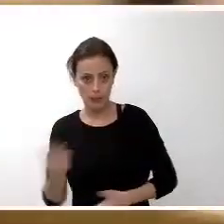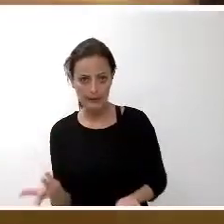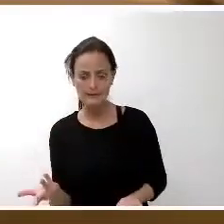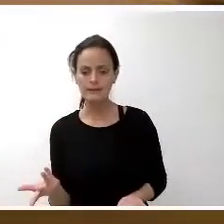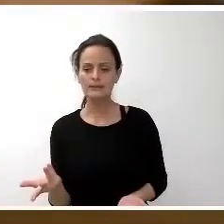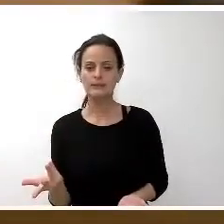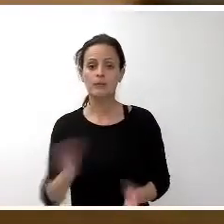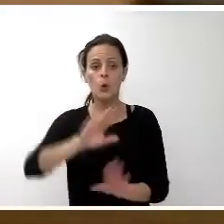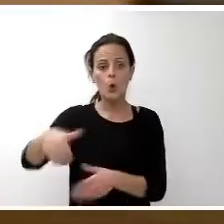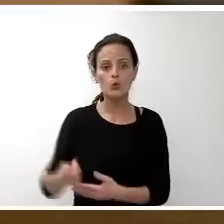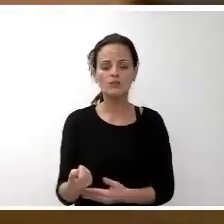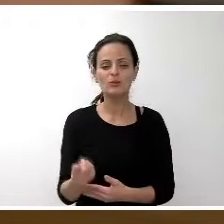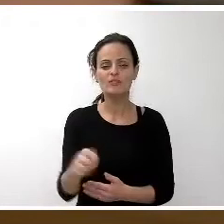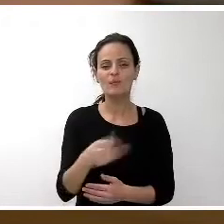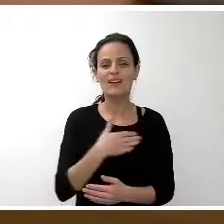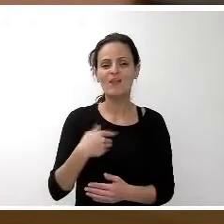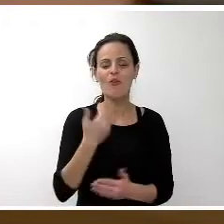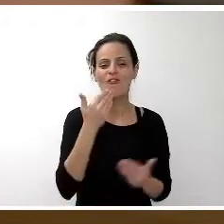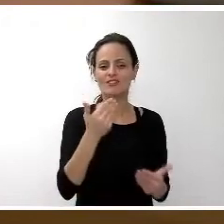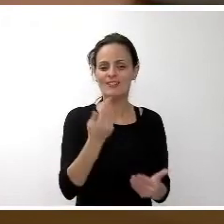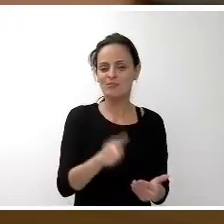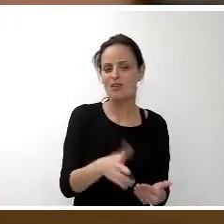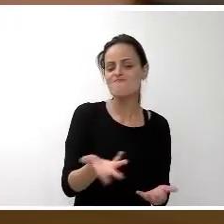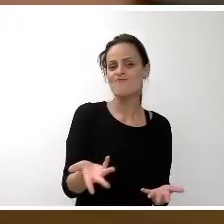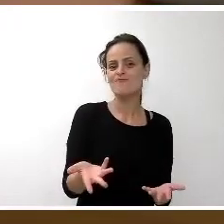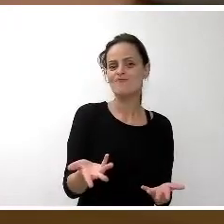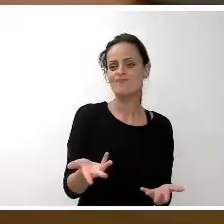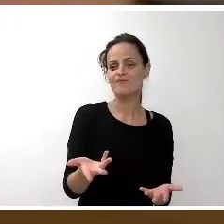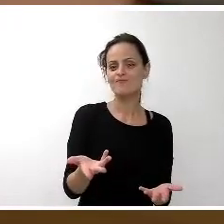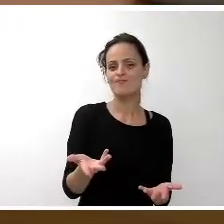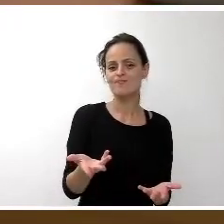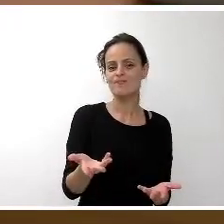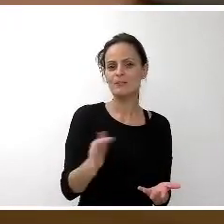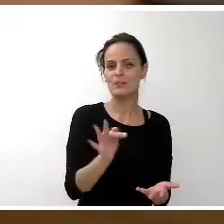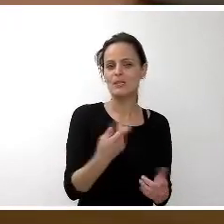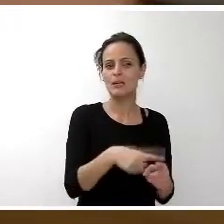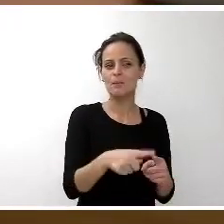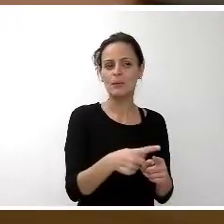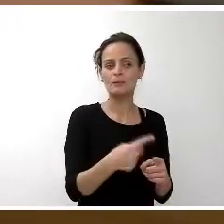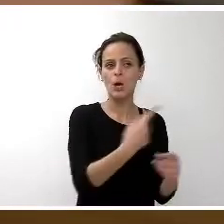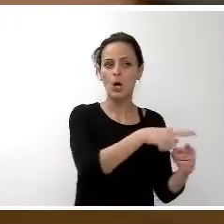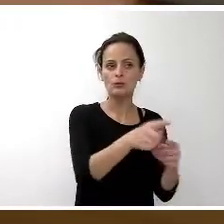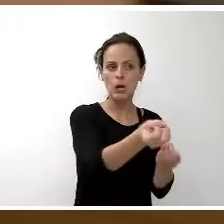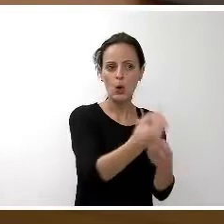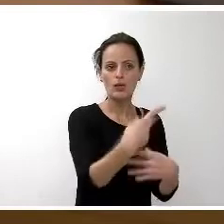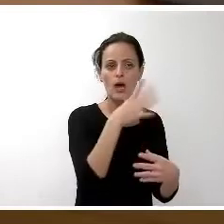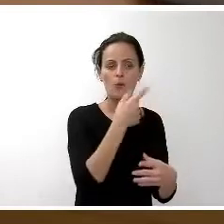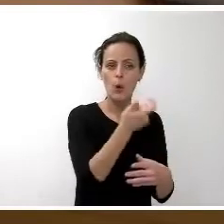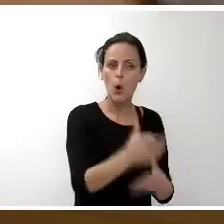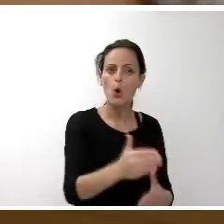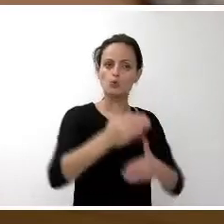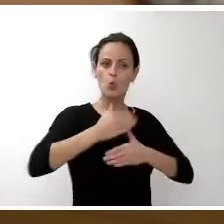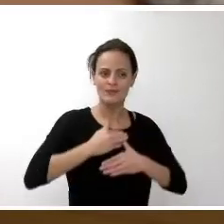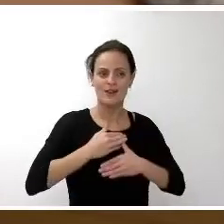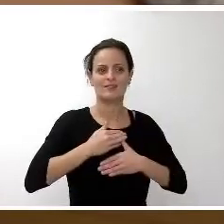Y por último, te queremos felicitar también y hacer nuestras tus palabras cuando has planteado, por